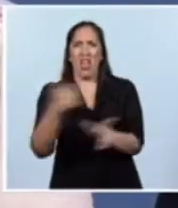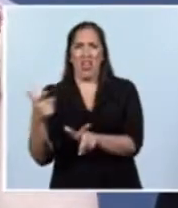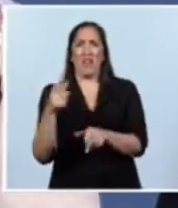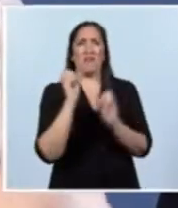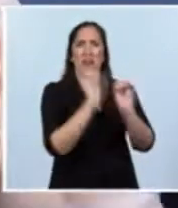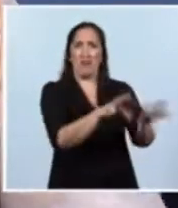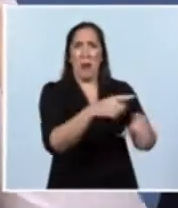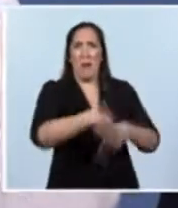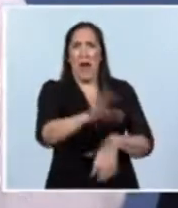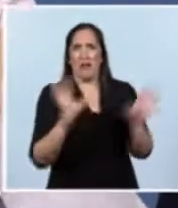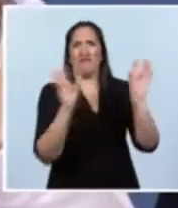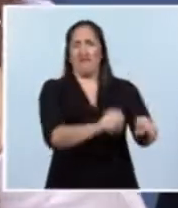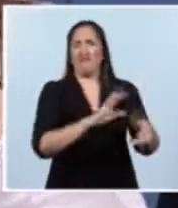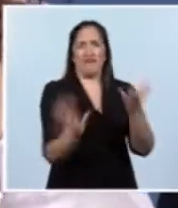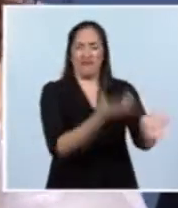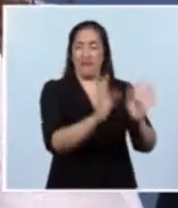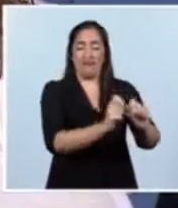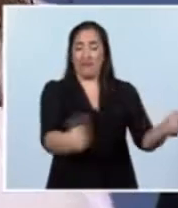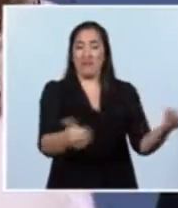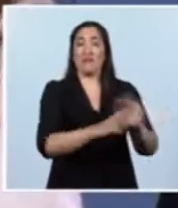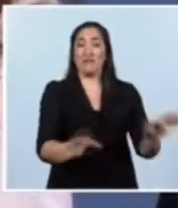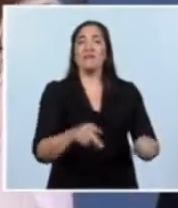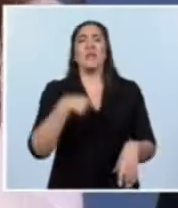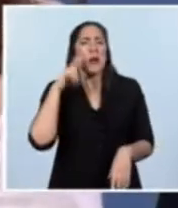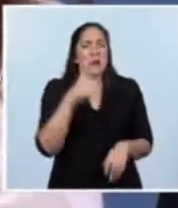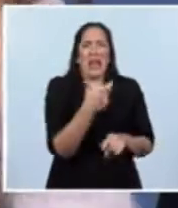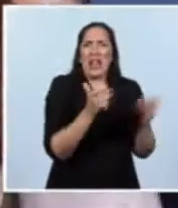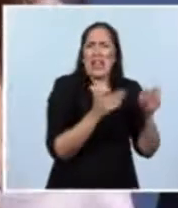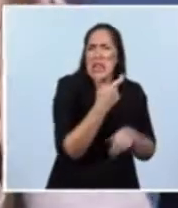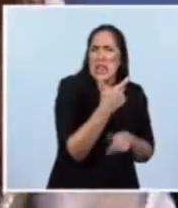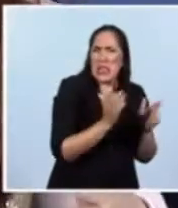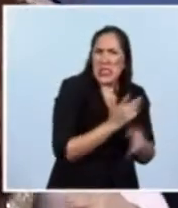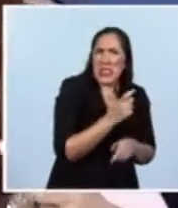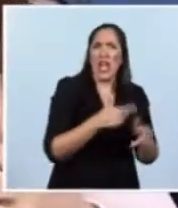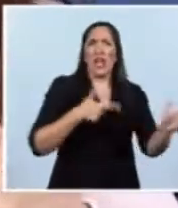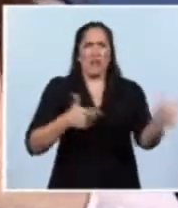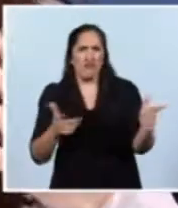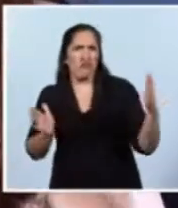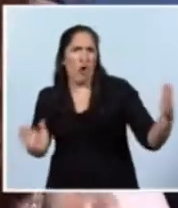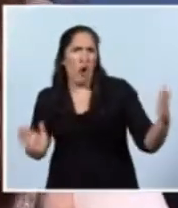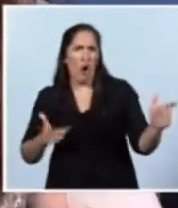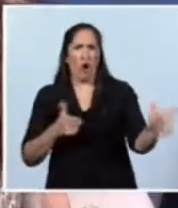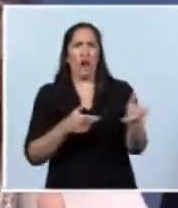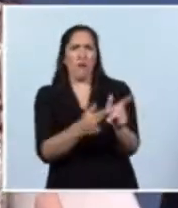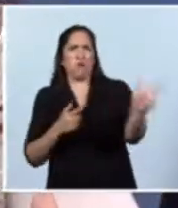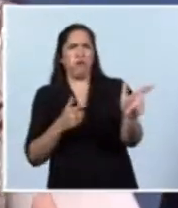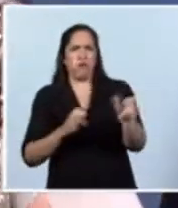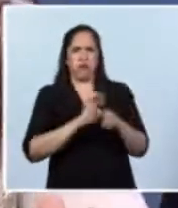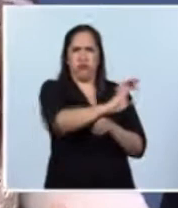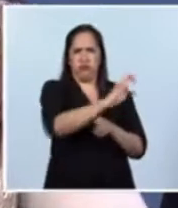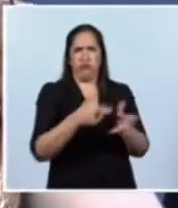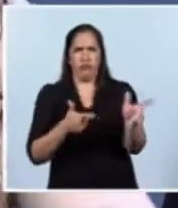veíamos desde pequeños revólveres hasta armas de guerra como fal y realmente